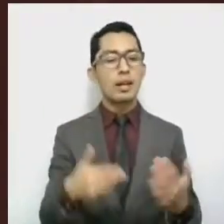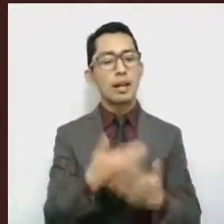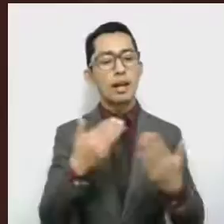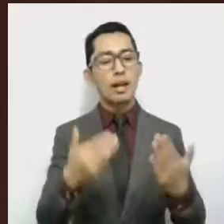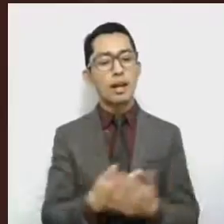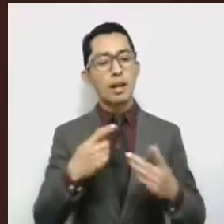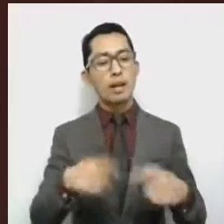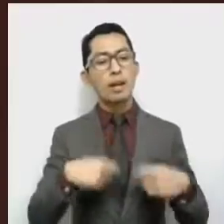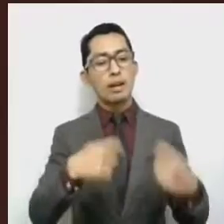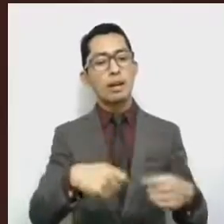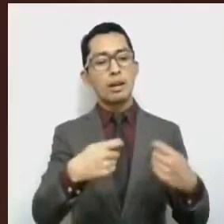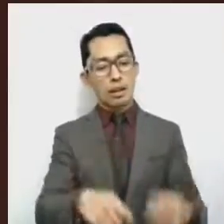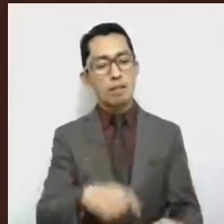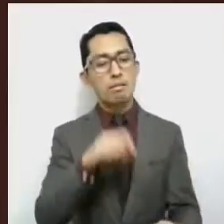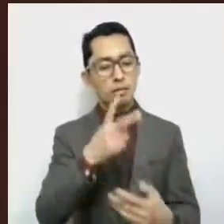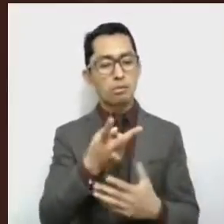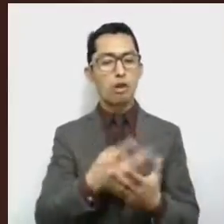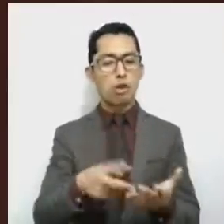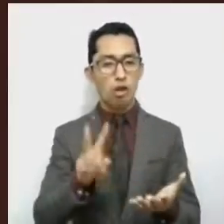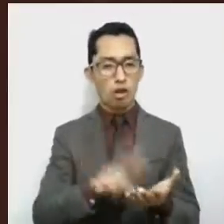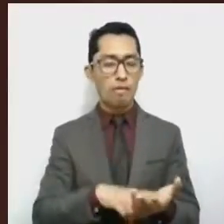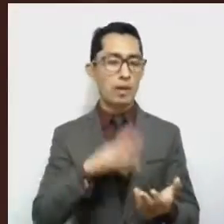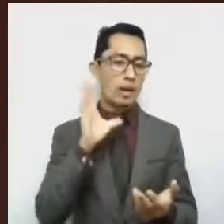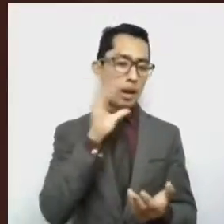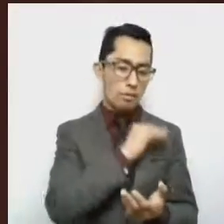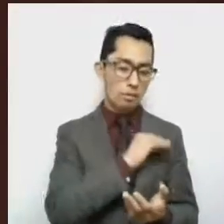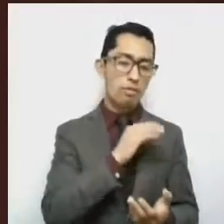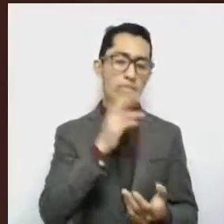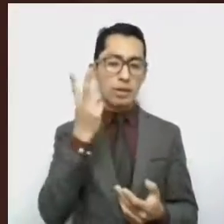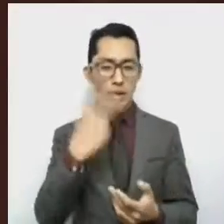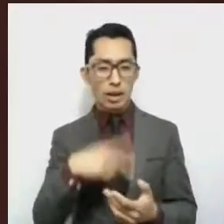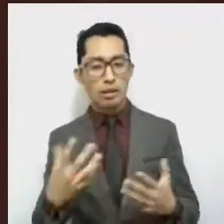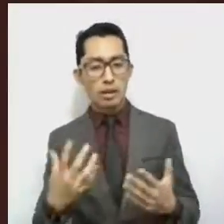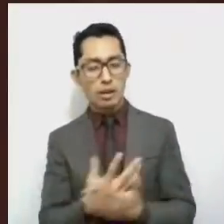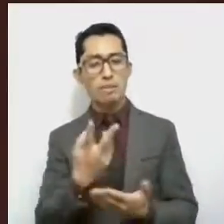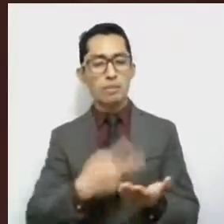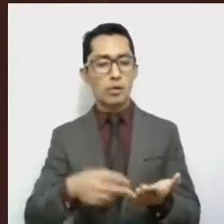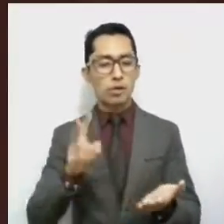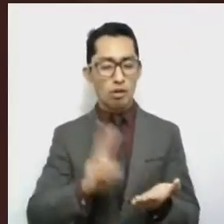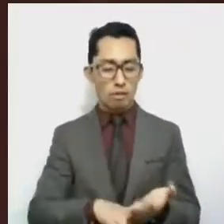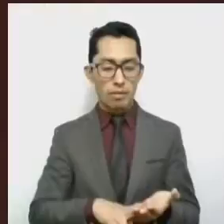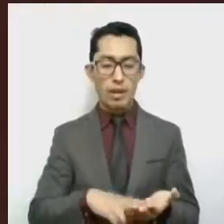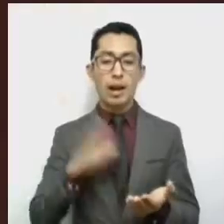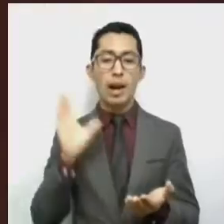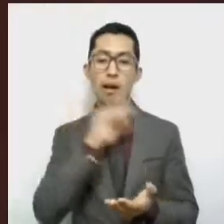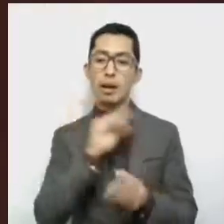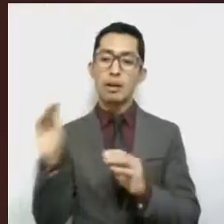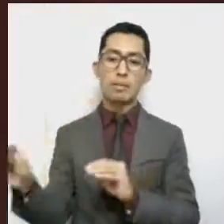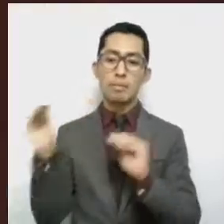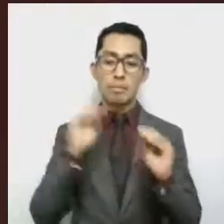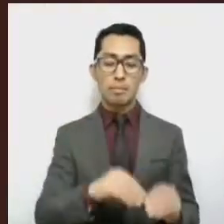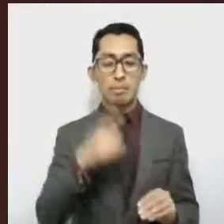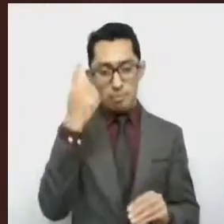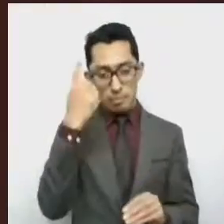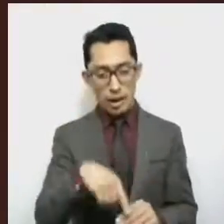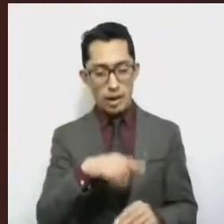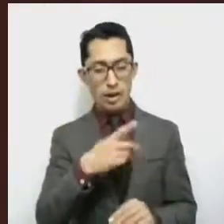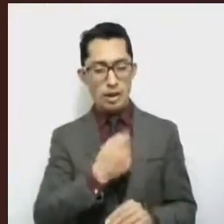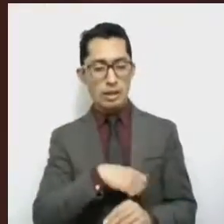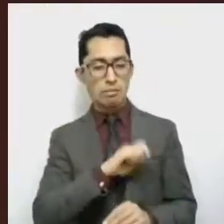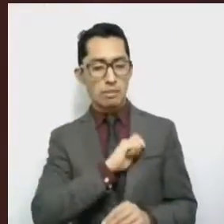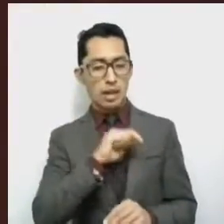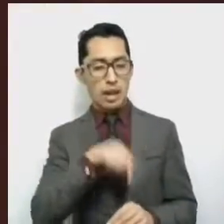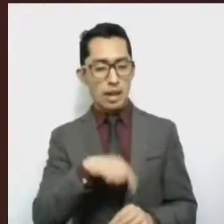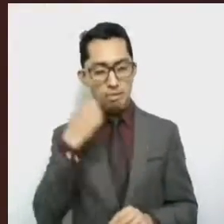de afromexicanos. No obstante, el proceso histórico de aquellos africanos traídos a nuestro país con fines exclusivos de explotación, el